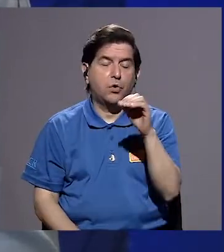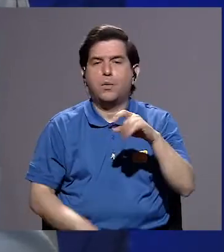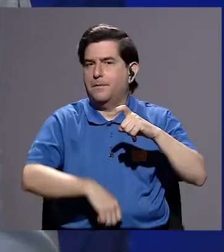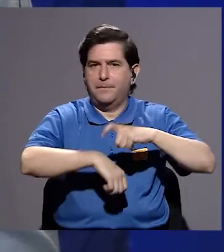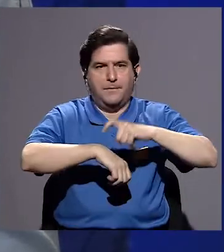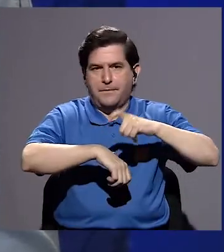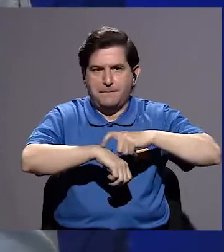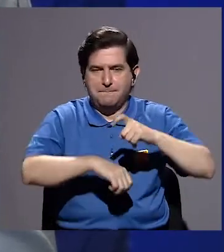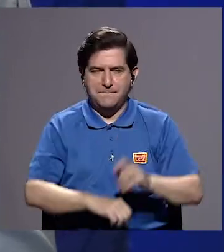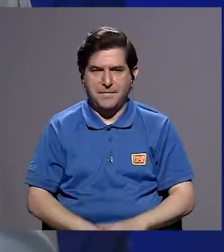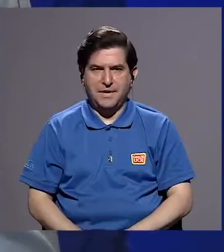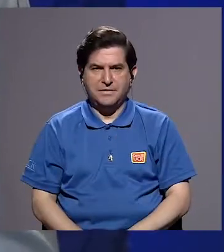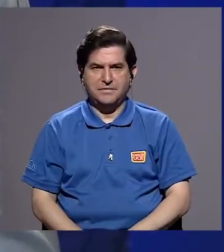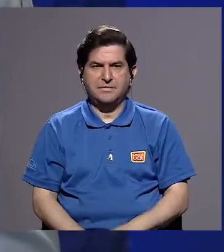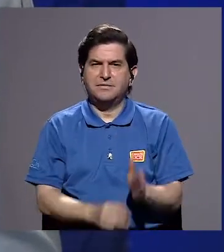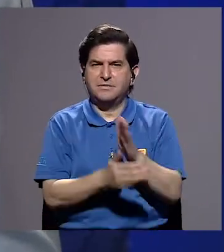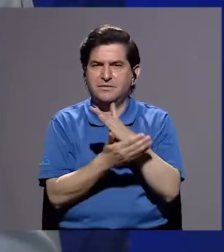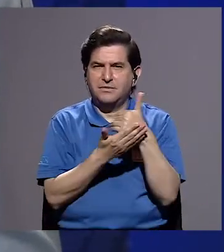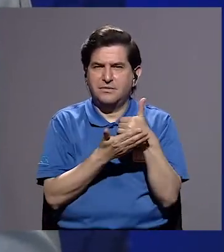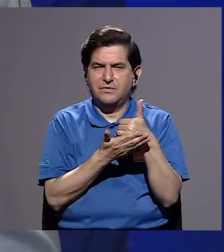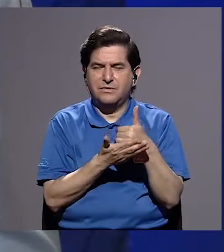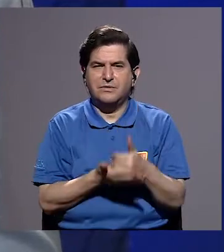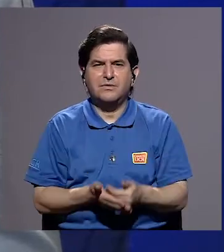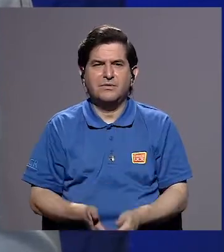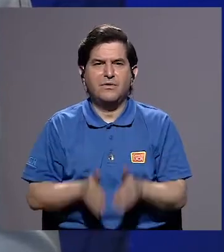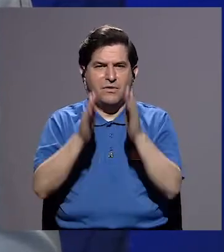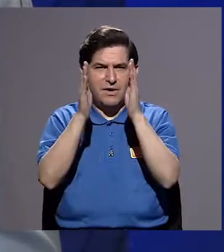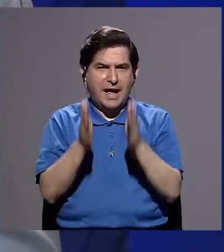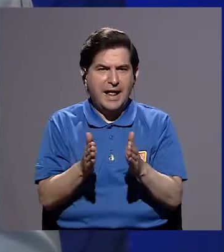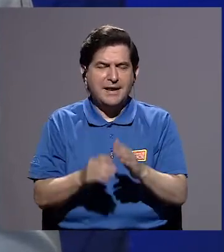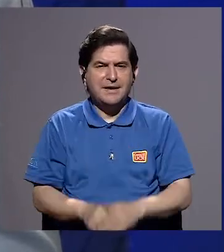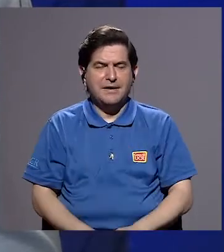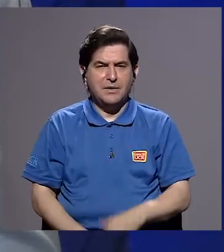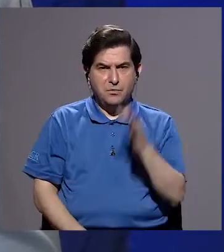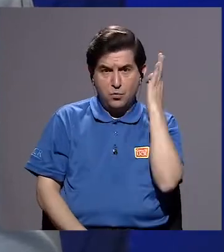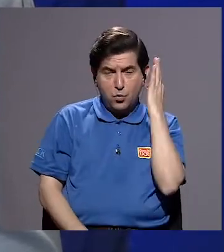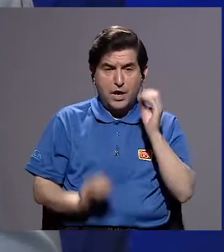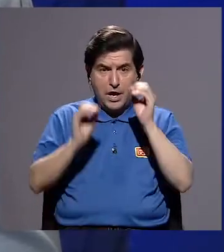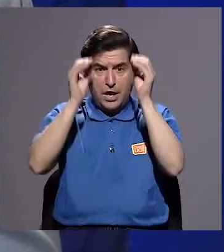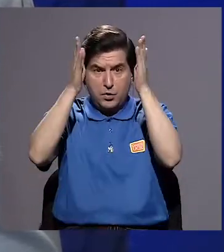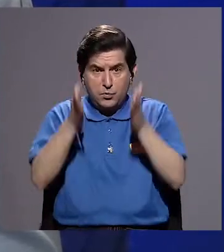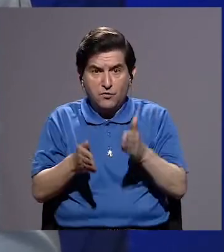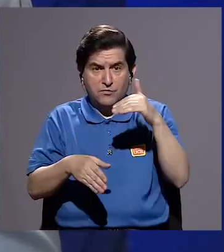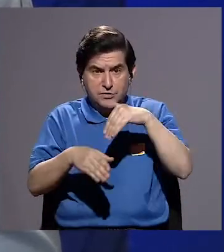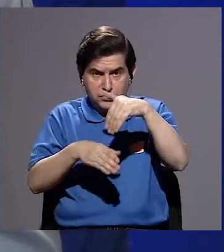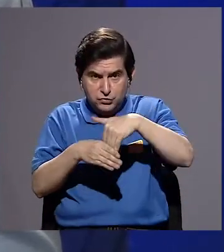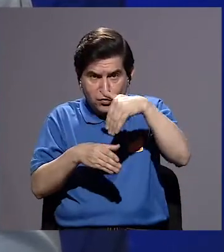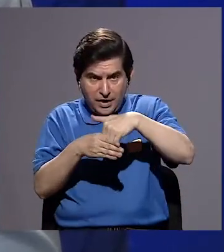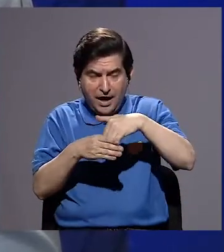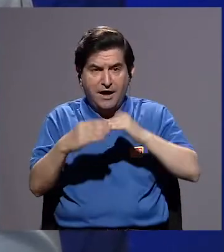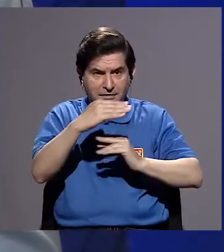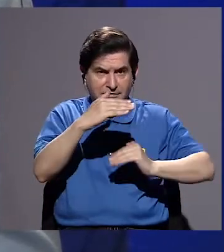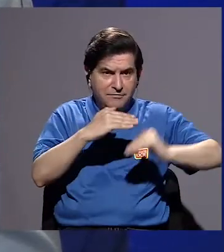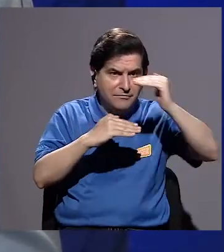oportunidad había alguna mujer dentro del cuerpo docente de la facultad?